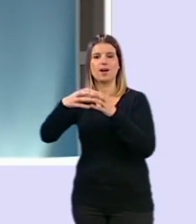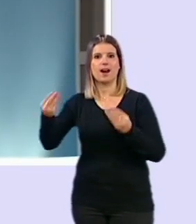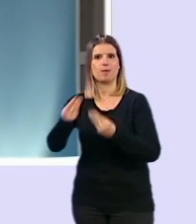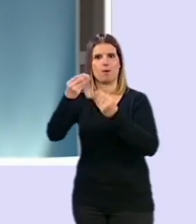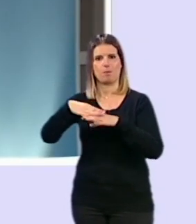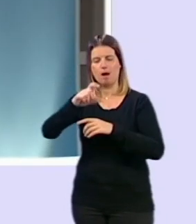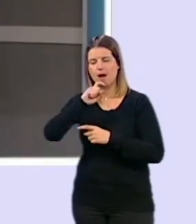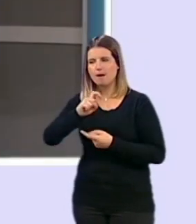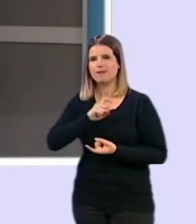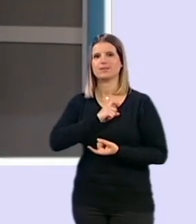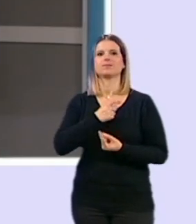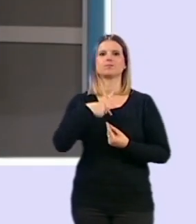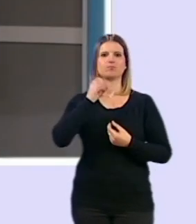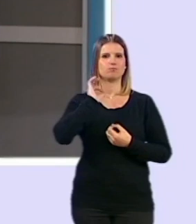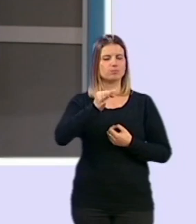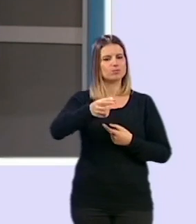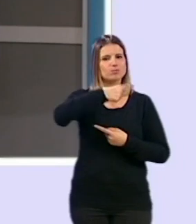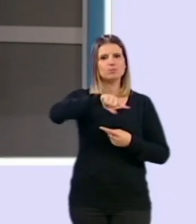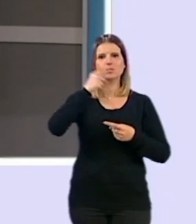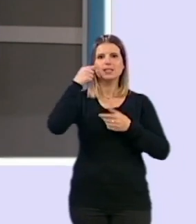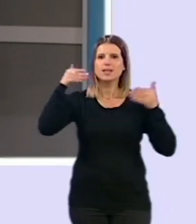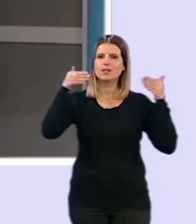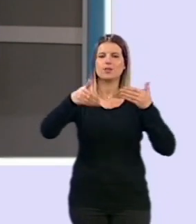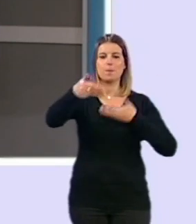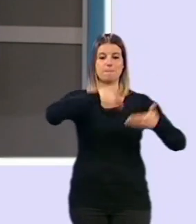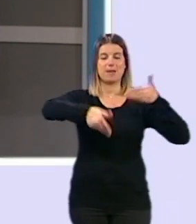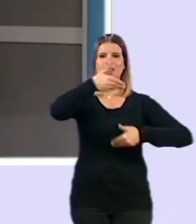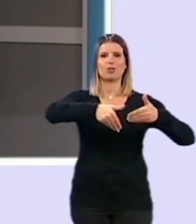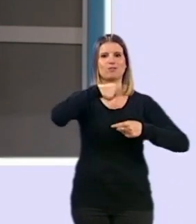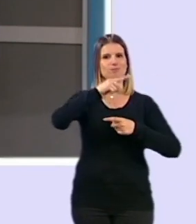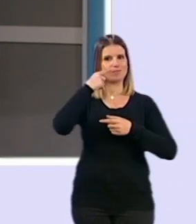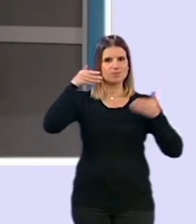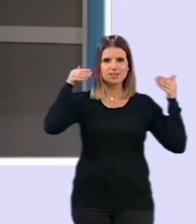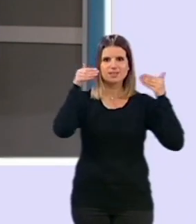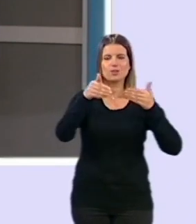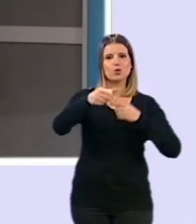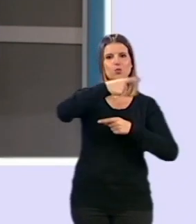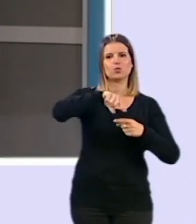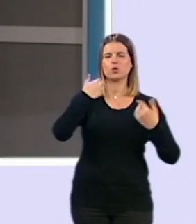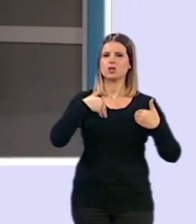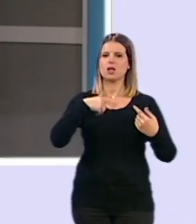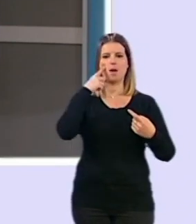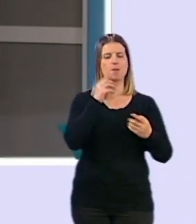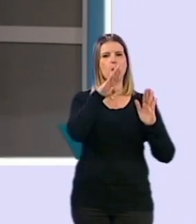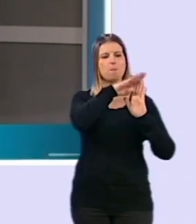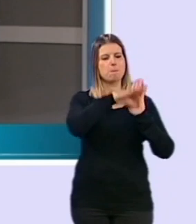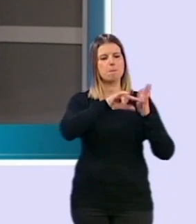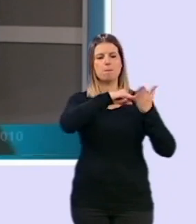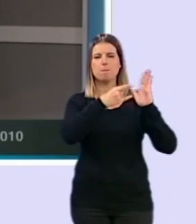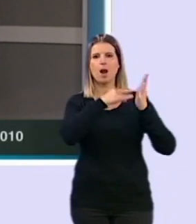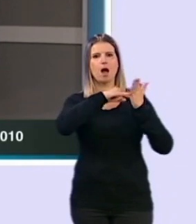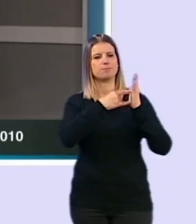lo decimos continuamente. Estamos para atender las peticiones de todos los ciudadanos. Nosotros tenemos nuestras rutas establecidas, las que vamos